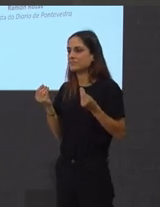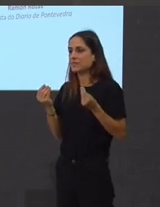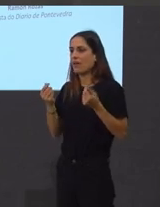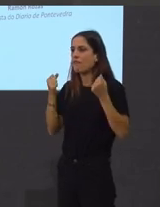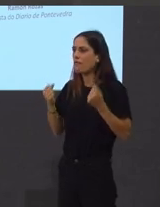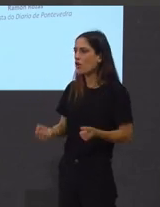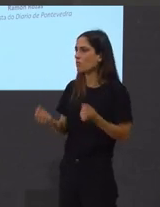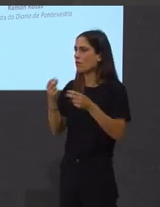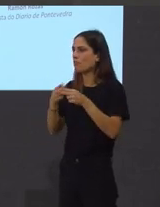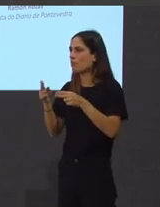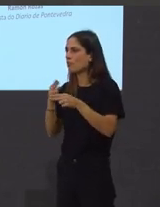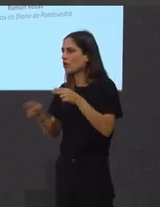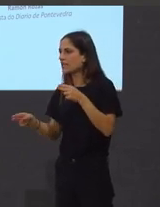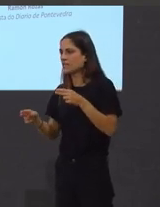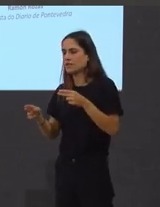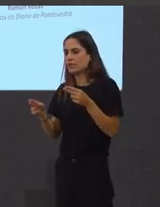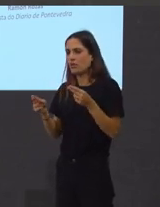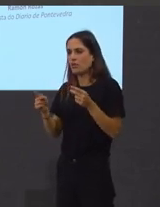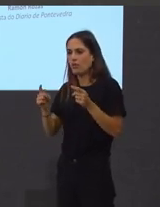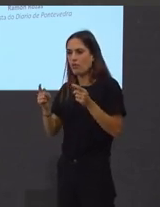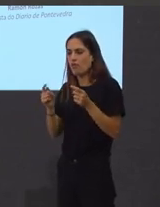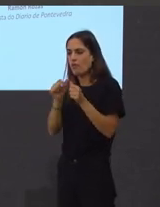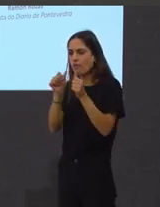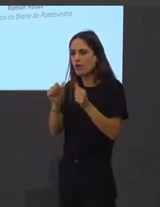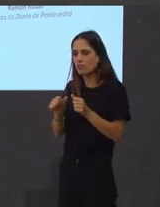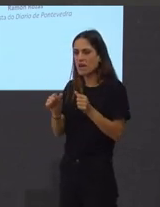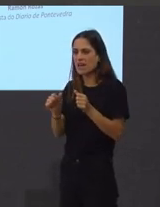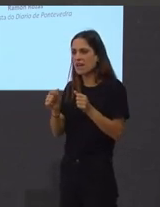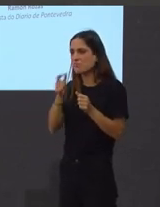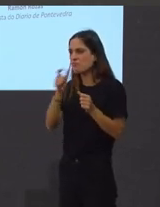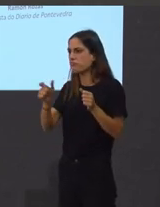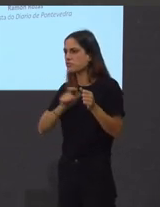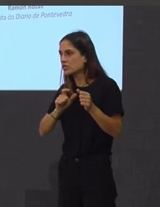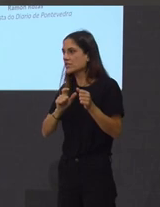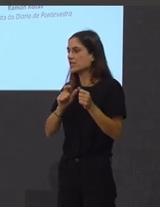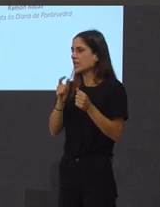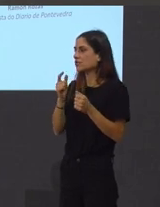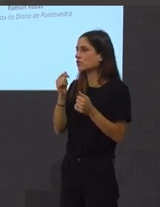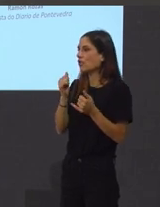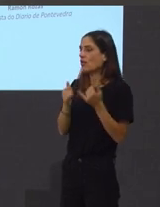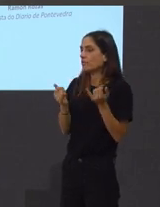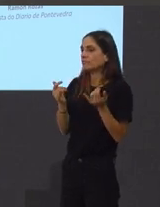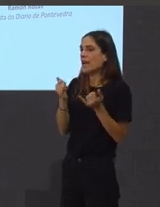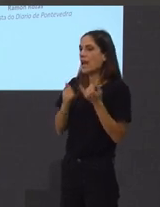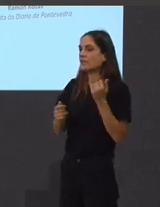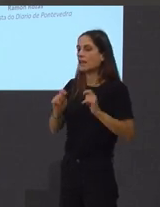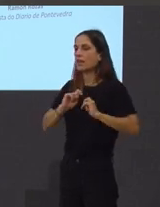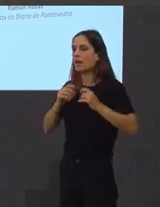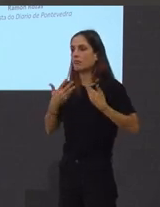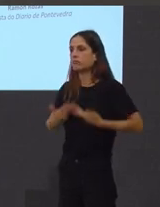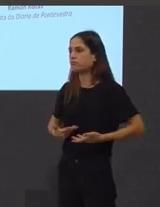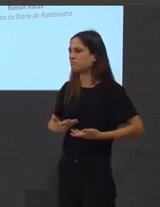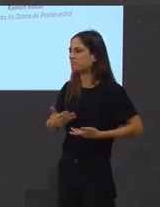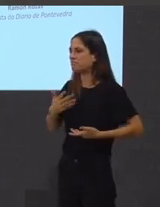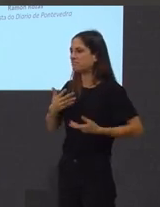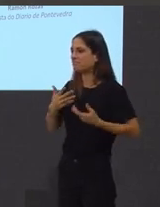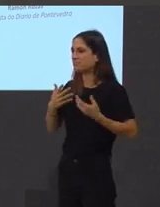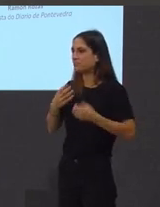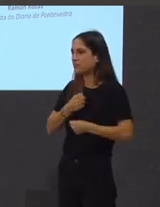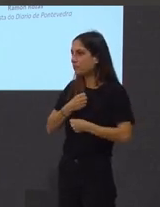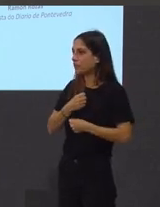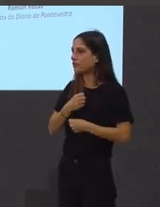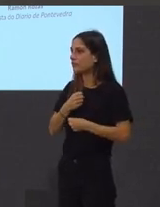e tan político dun insulto para evidenciálo a través do meme do humor das risas o metro